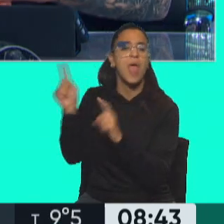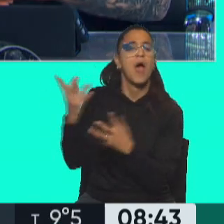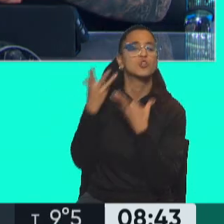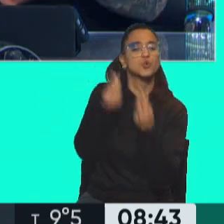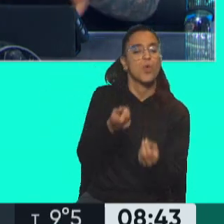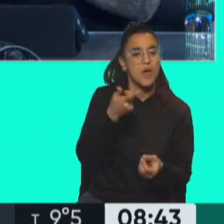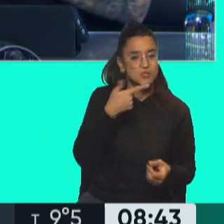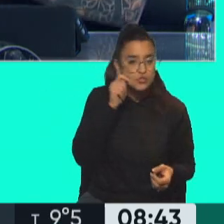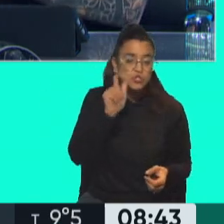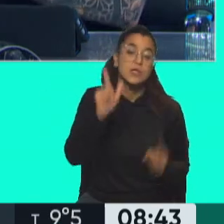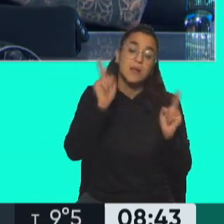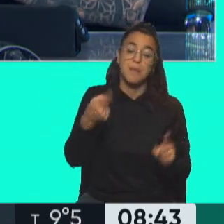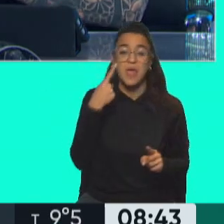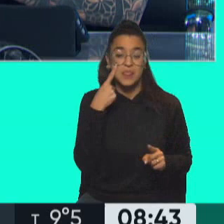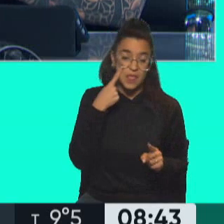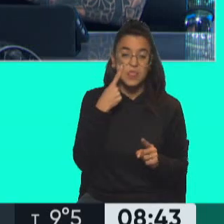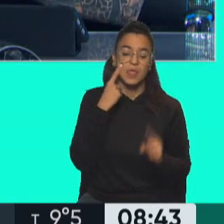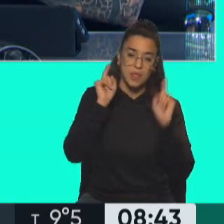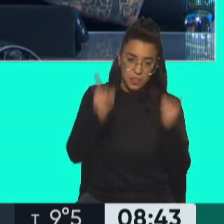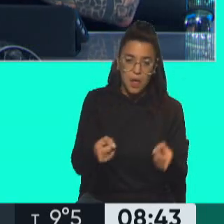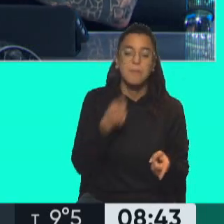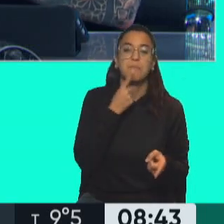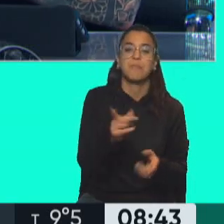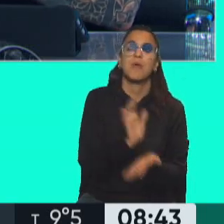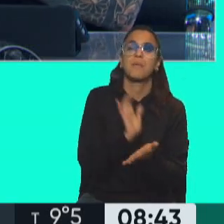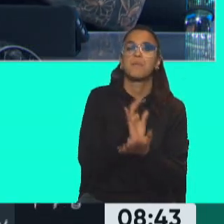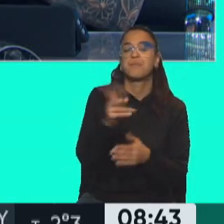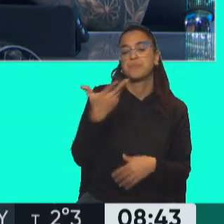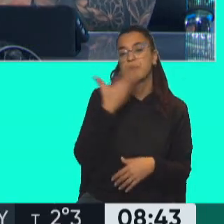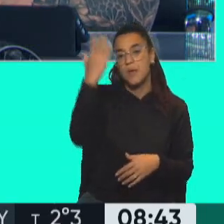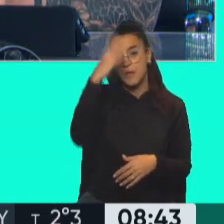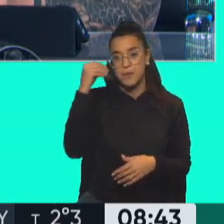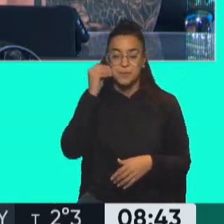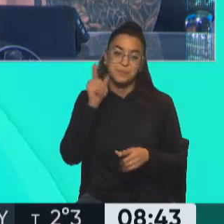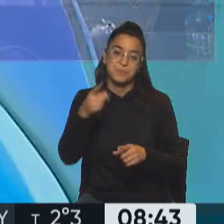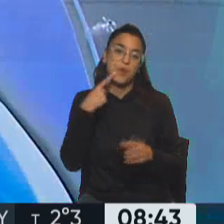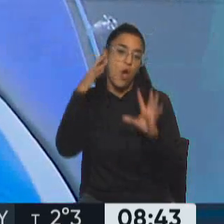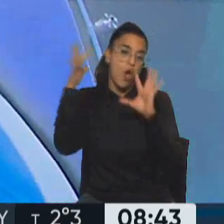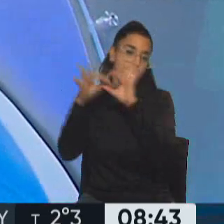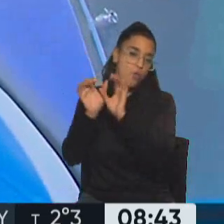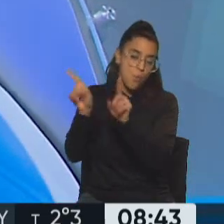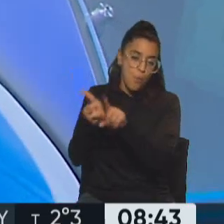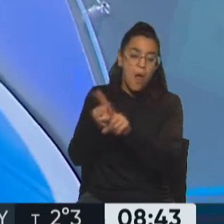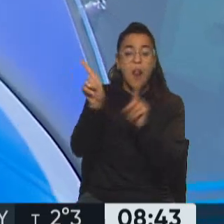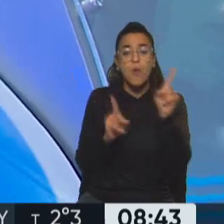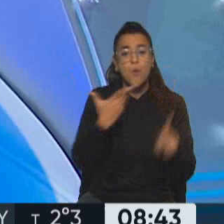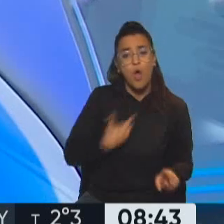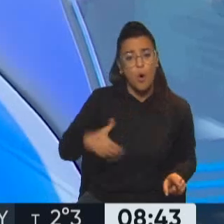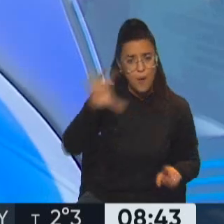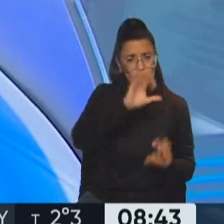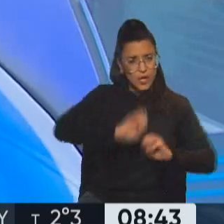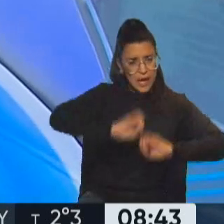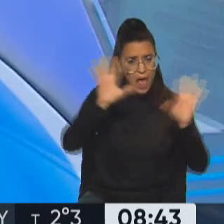los intendentes, que también se encolumnaron detrás de la vicepresidenta de la Nación de Cristina Fernández de Kirchner. han sido muy claros, ¿no? Respecto a su postura.